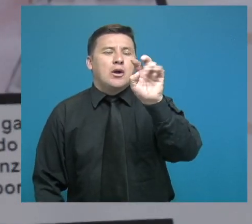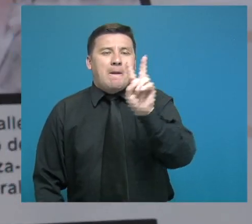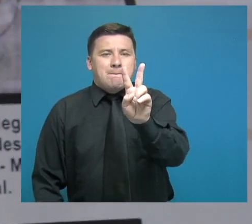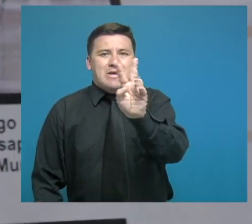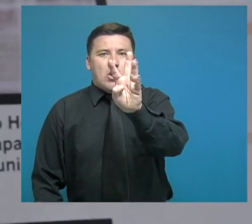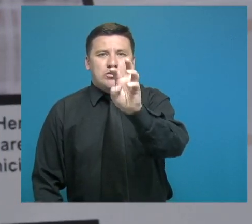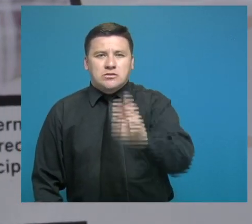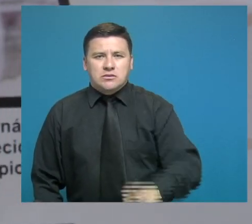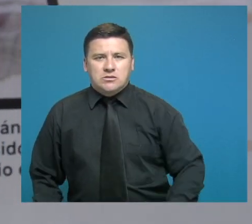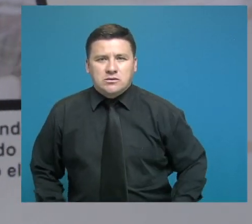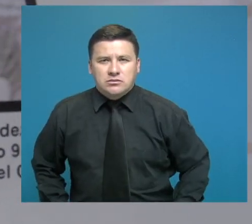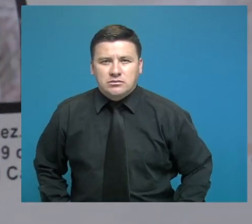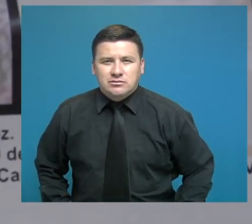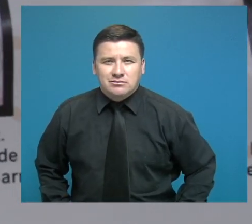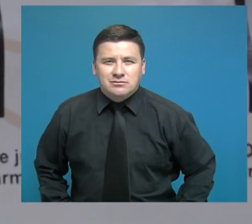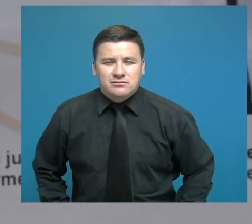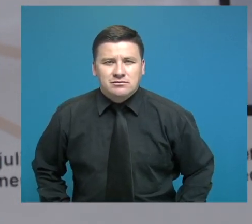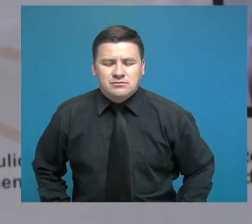1928.